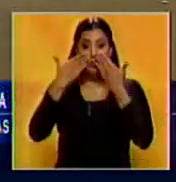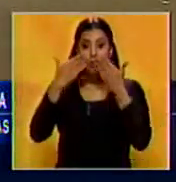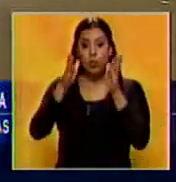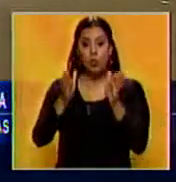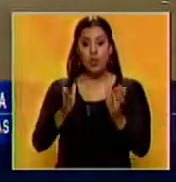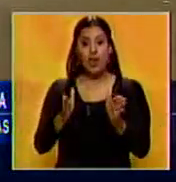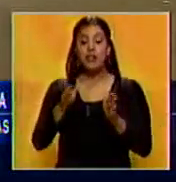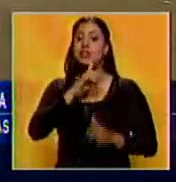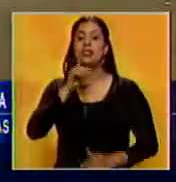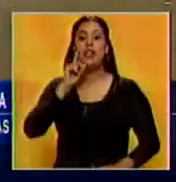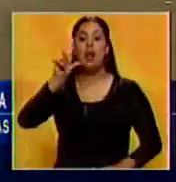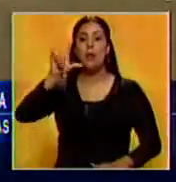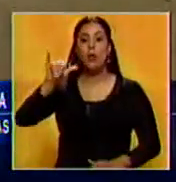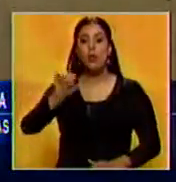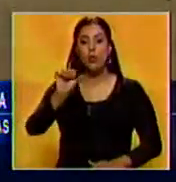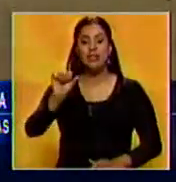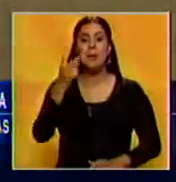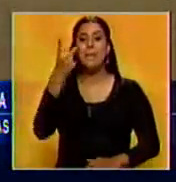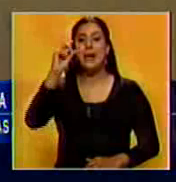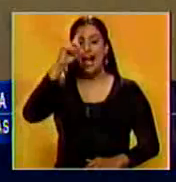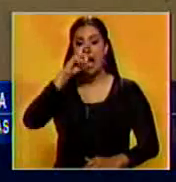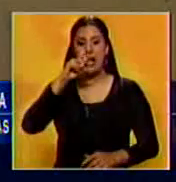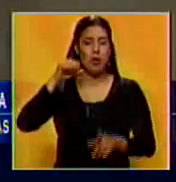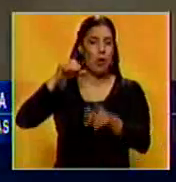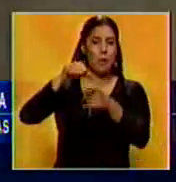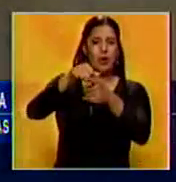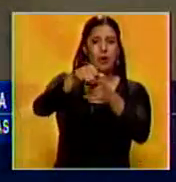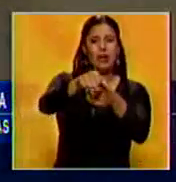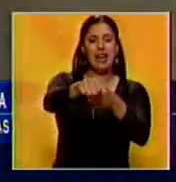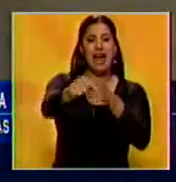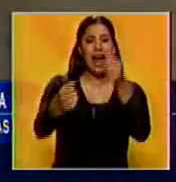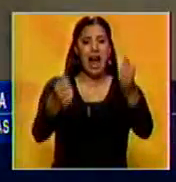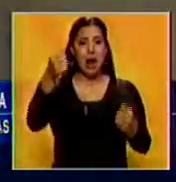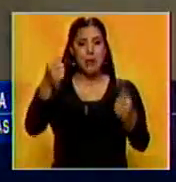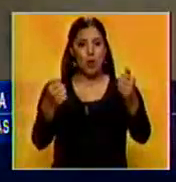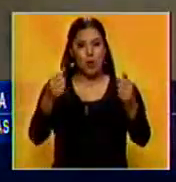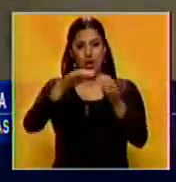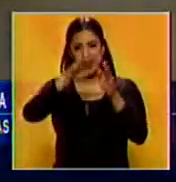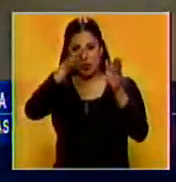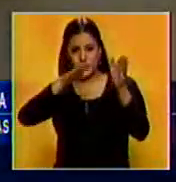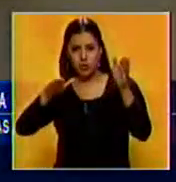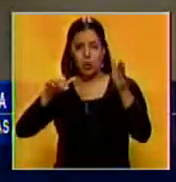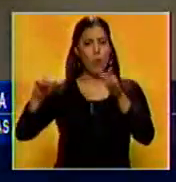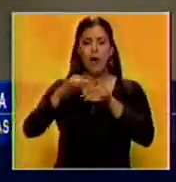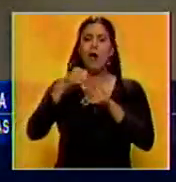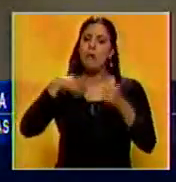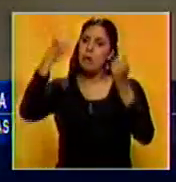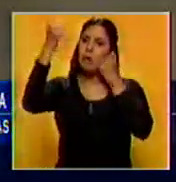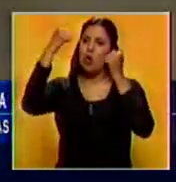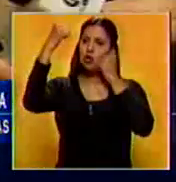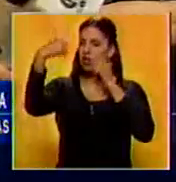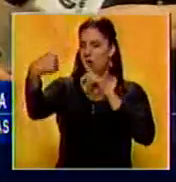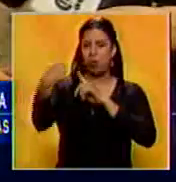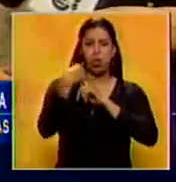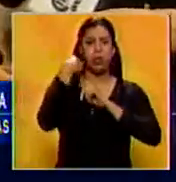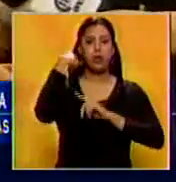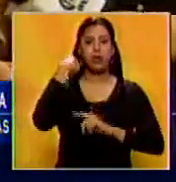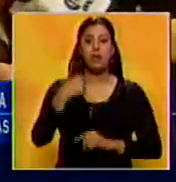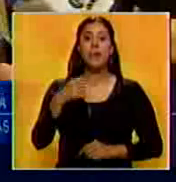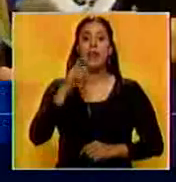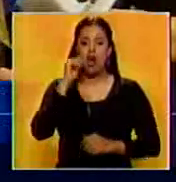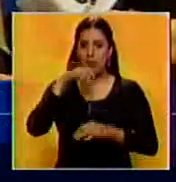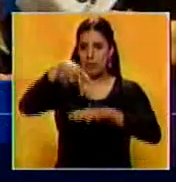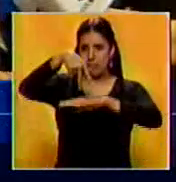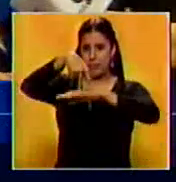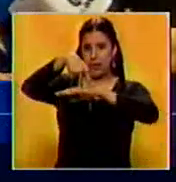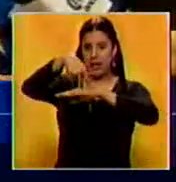de nombre Luis Enrique Vera Balbuena, de 20 años de edad, fue arrollado por una camioneta tipo cava mientras participaba en una protesta. Él se había parado